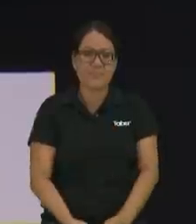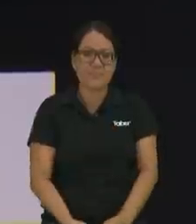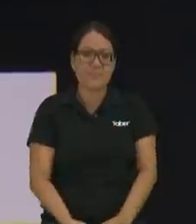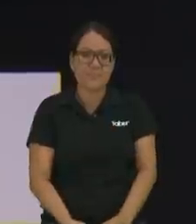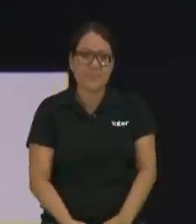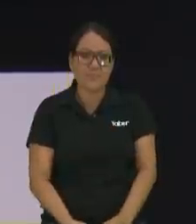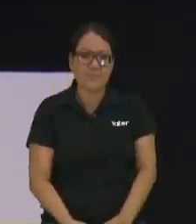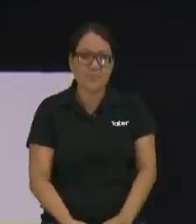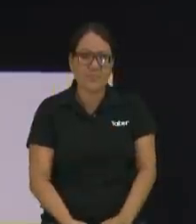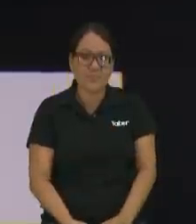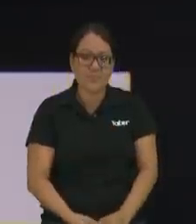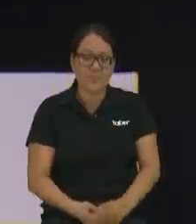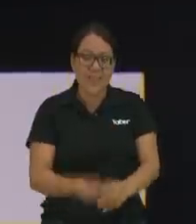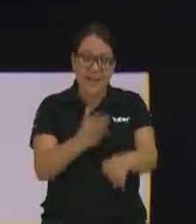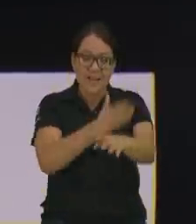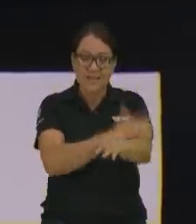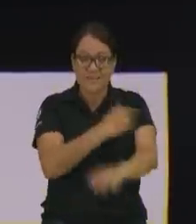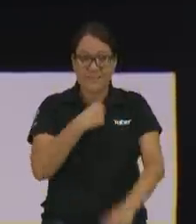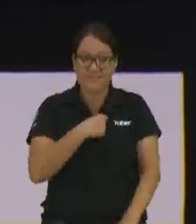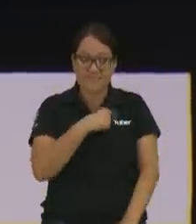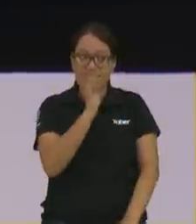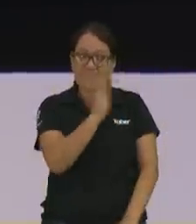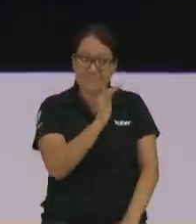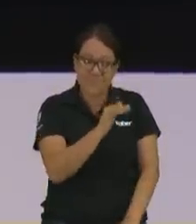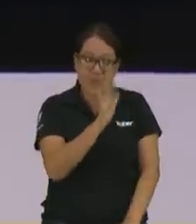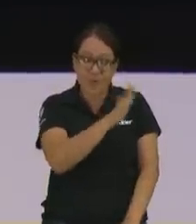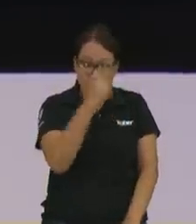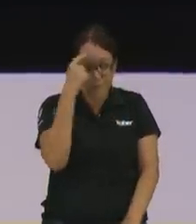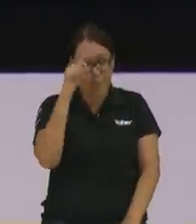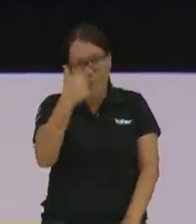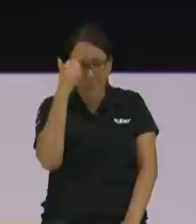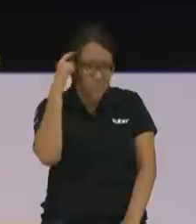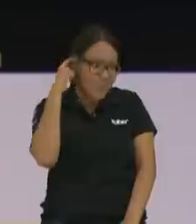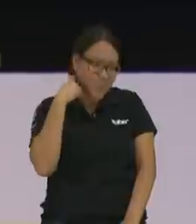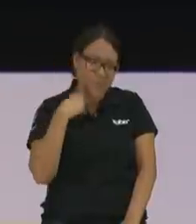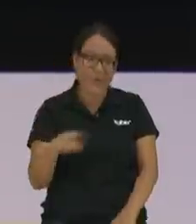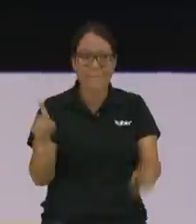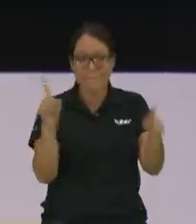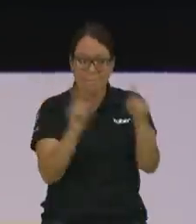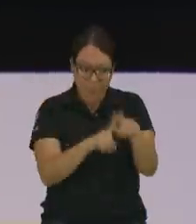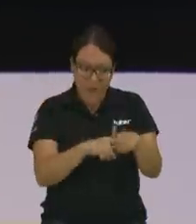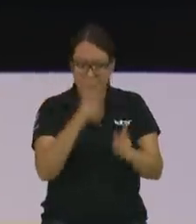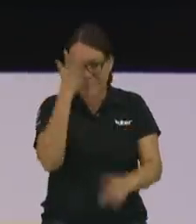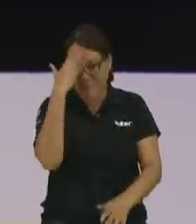y le advierto y le digo tu hermano es un timador profesional de Tinder